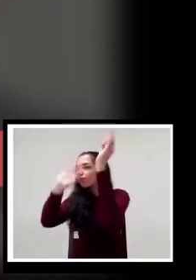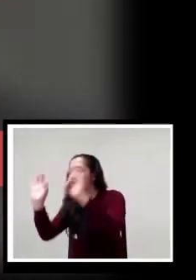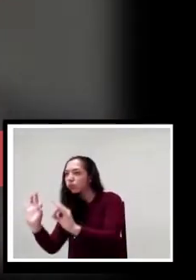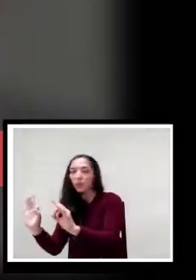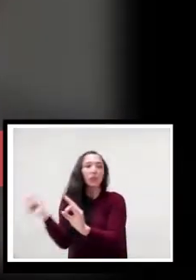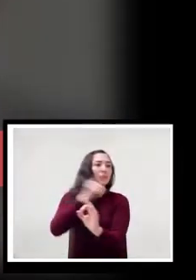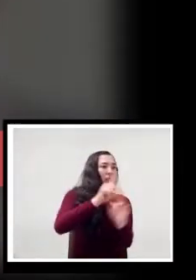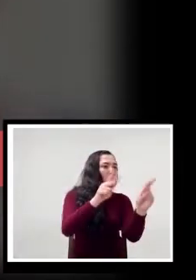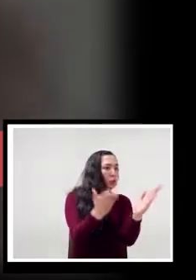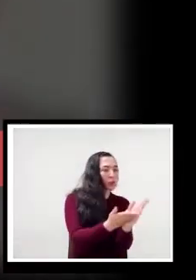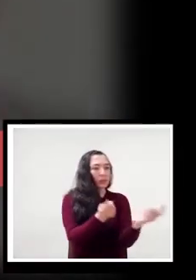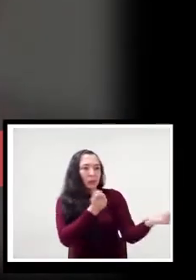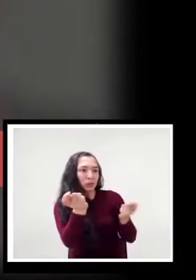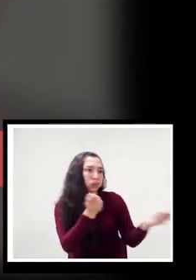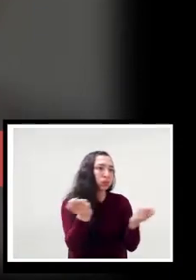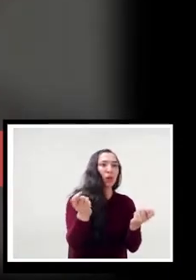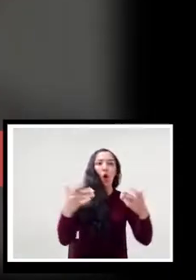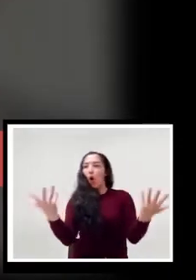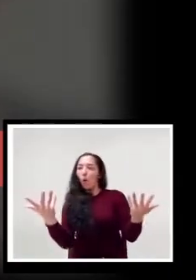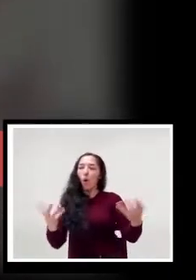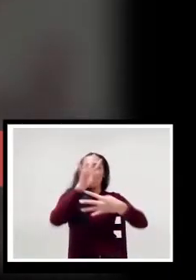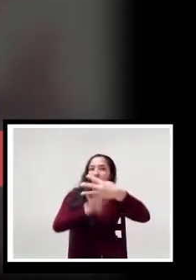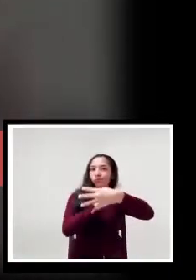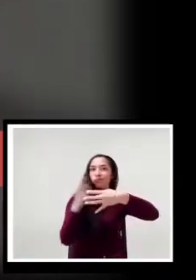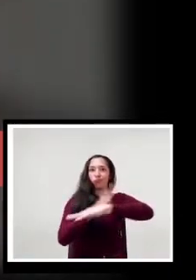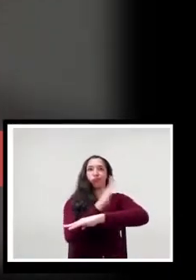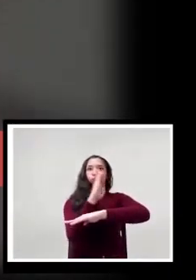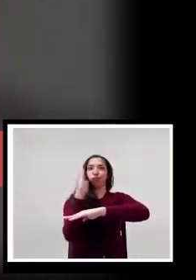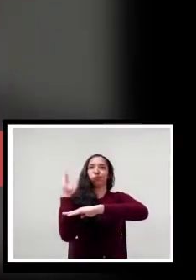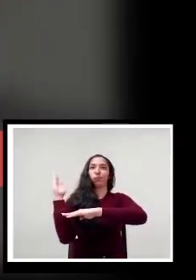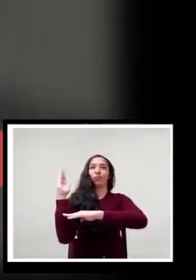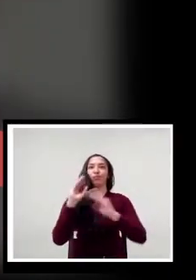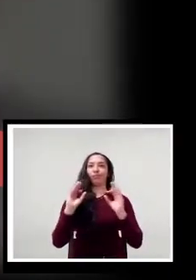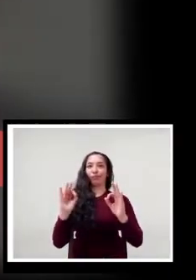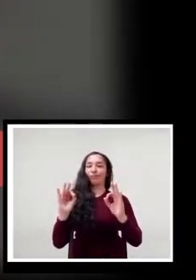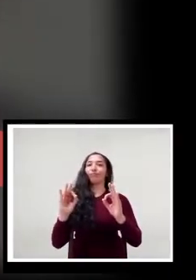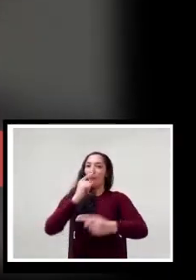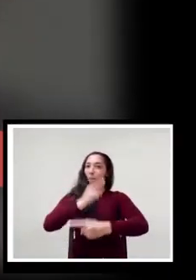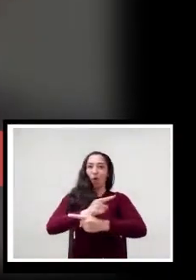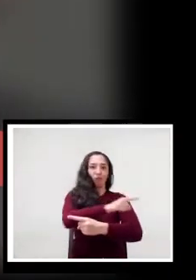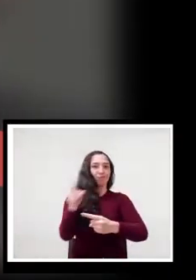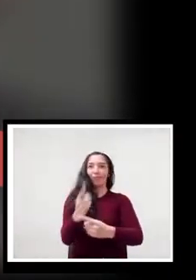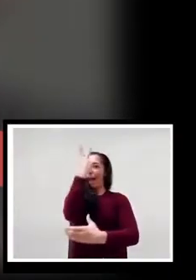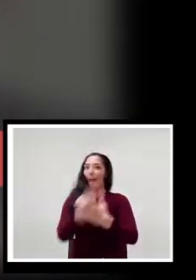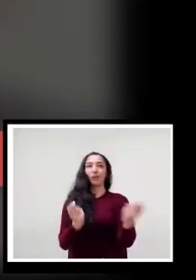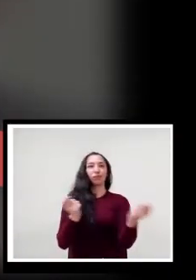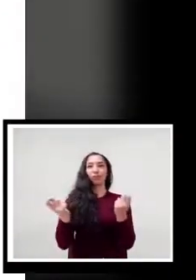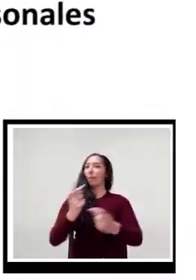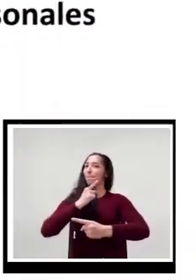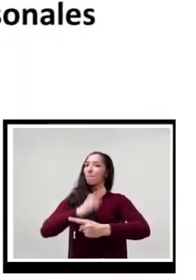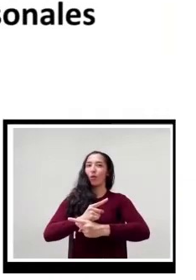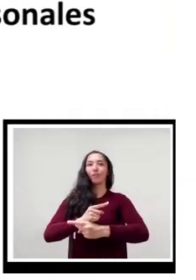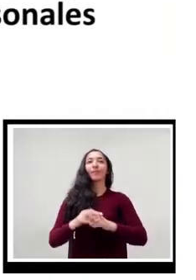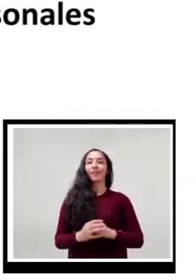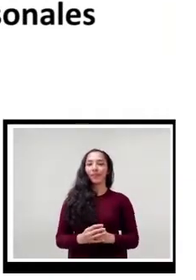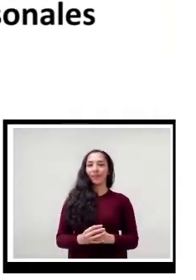atienden labores de… y diferenciar esos espacios también se ha constituido en un reto para los docentes.